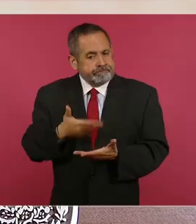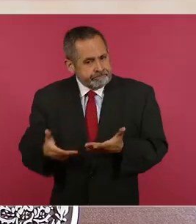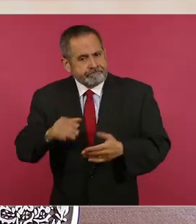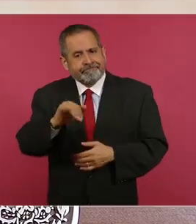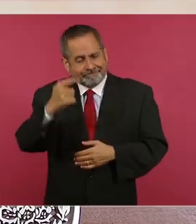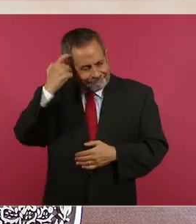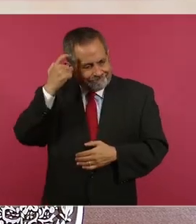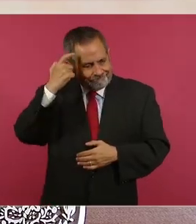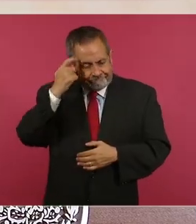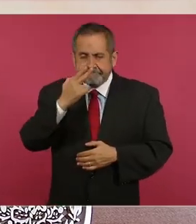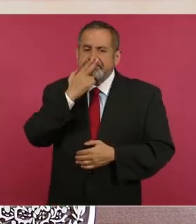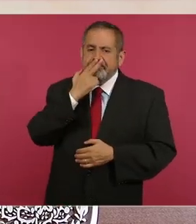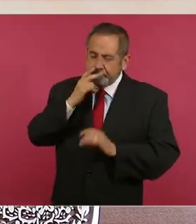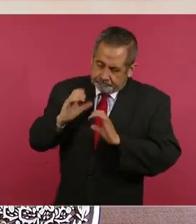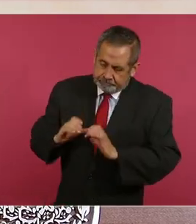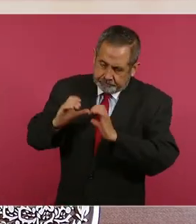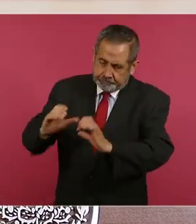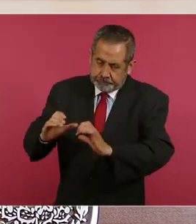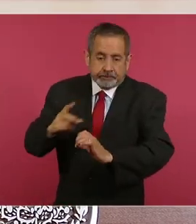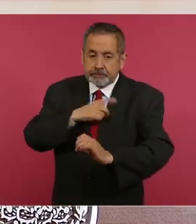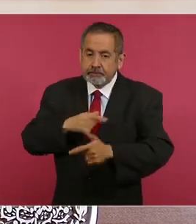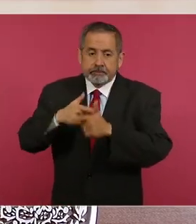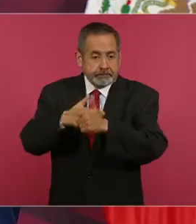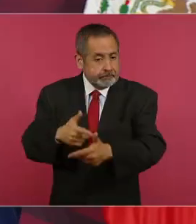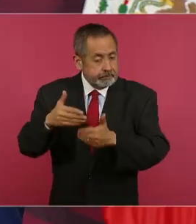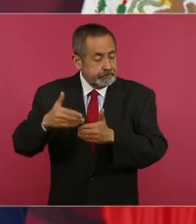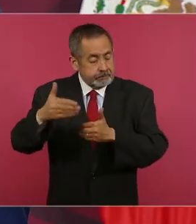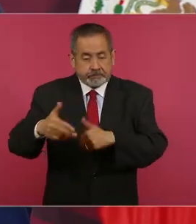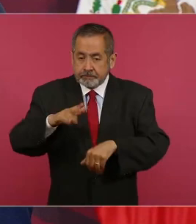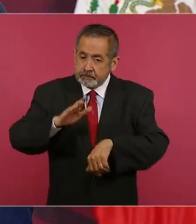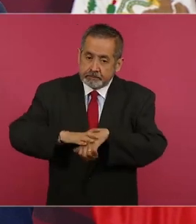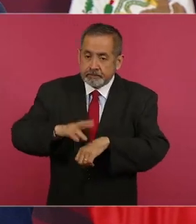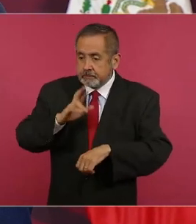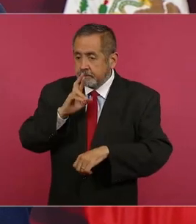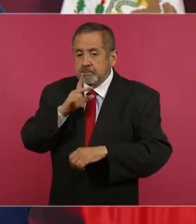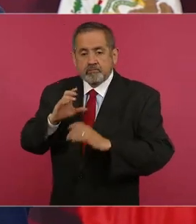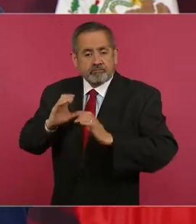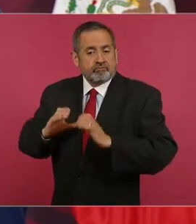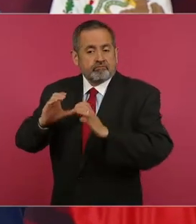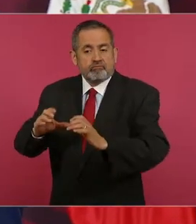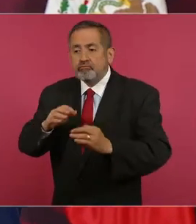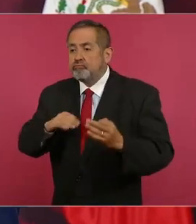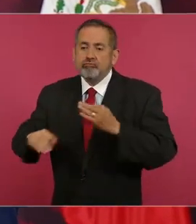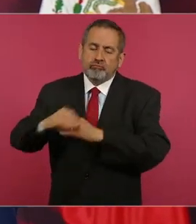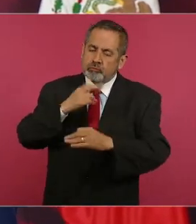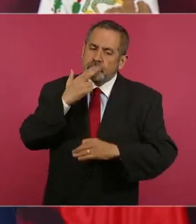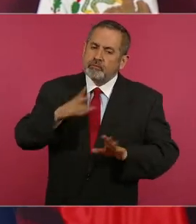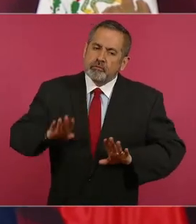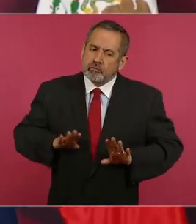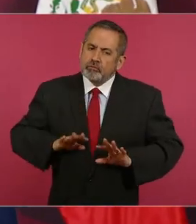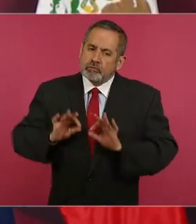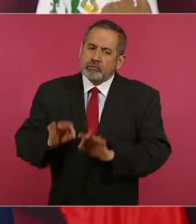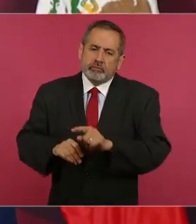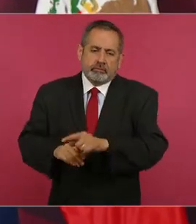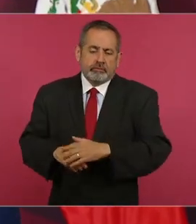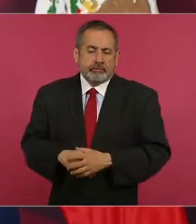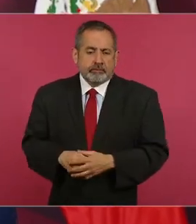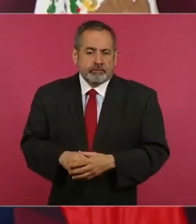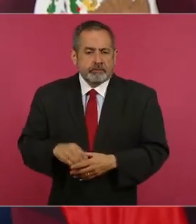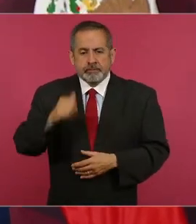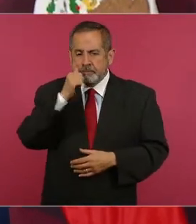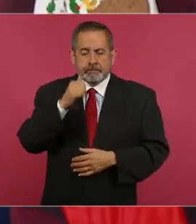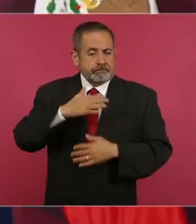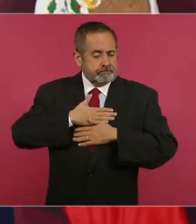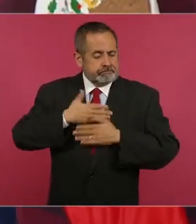avanzando por el bien de todos. Entonces, siempre van a